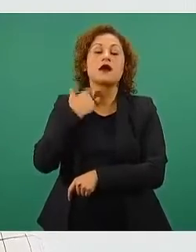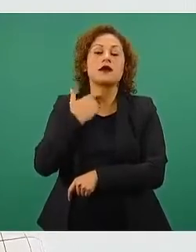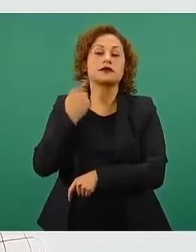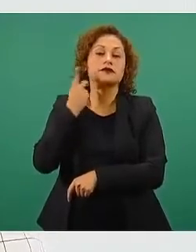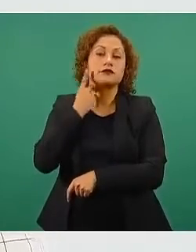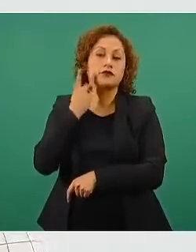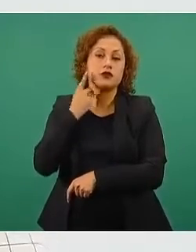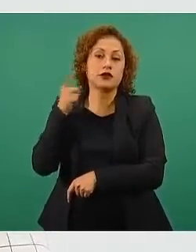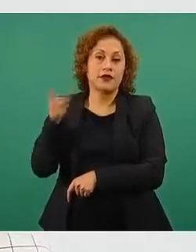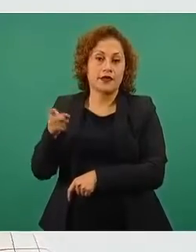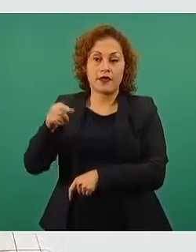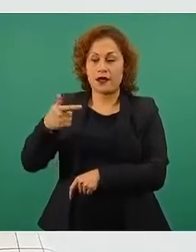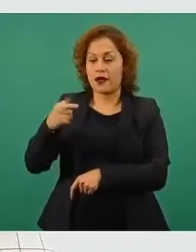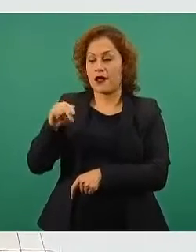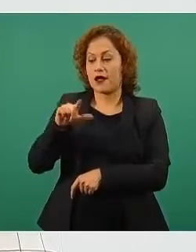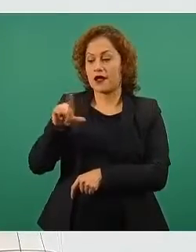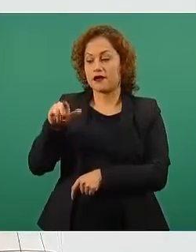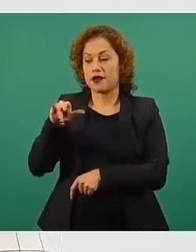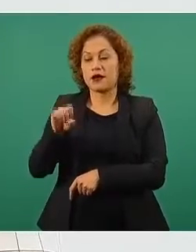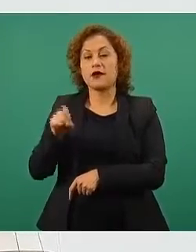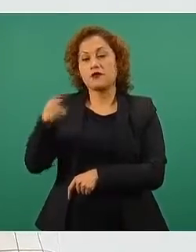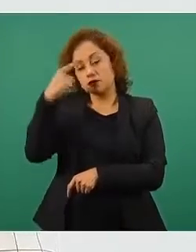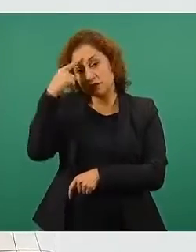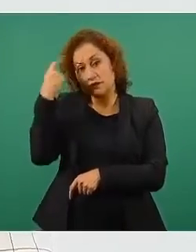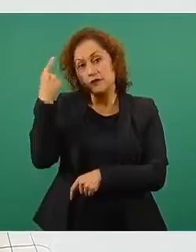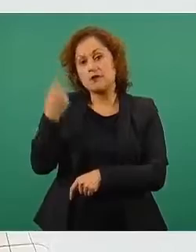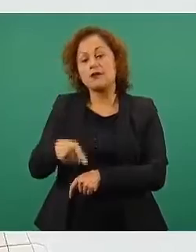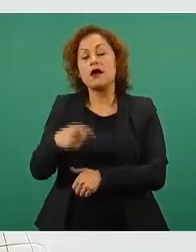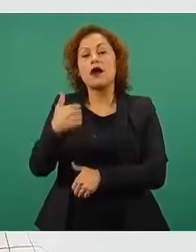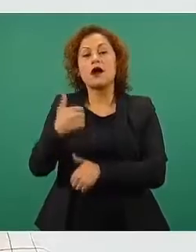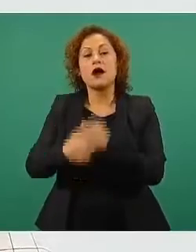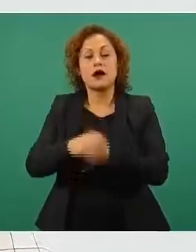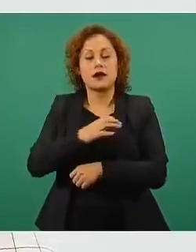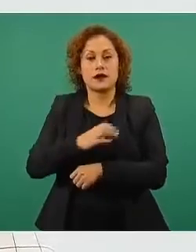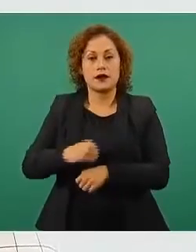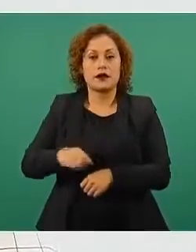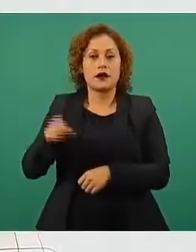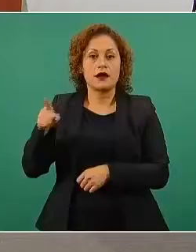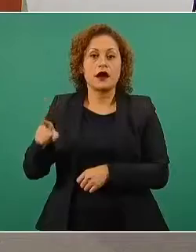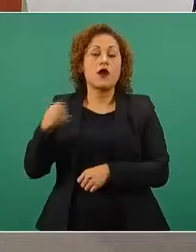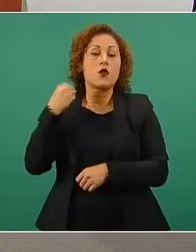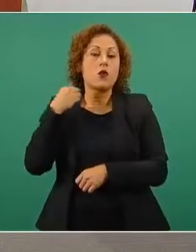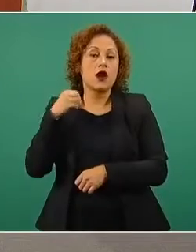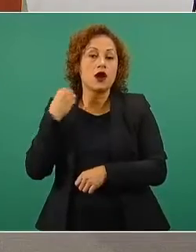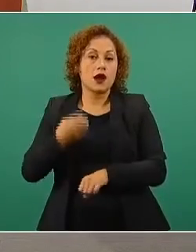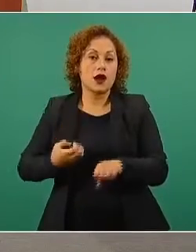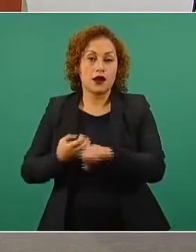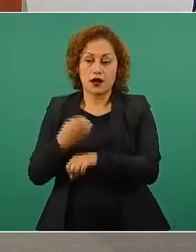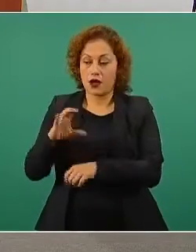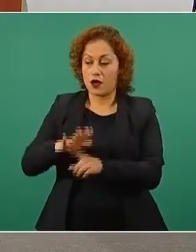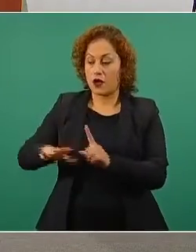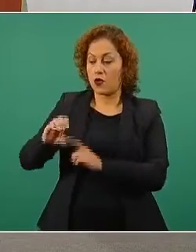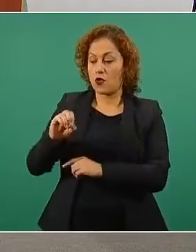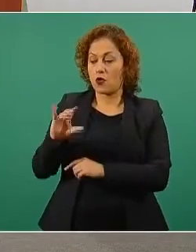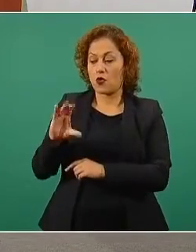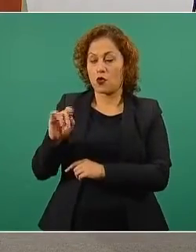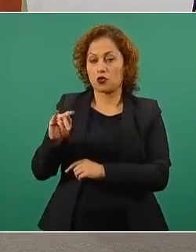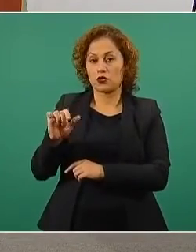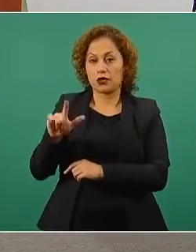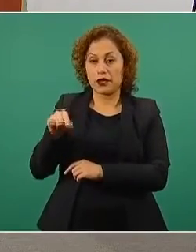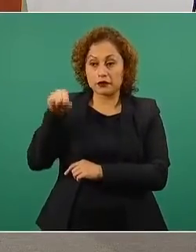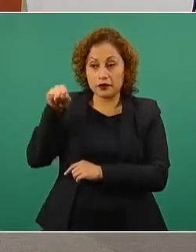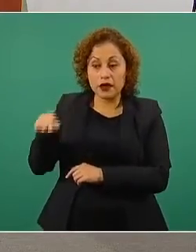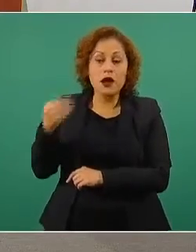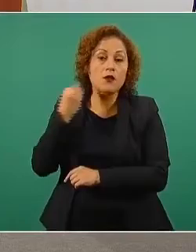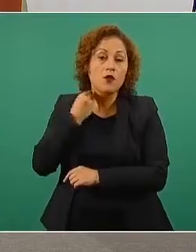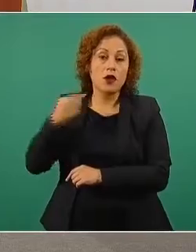a la presidencia municipal de Ocotlán de Morelos, Oaxaca. La Fiscalía del Estado abrió la carpeta